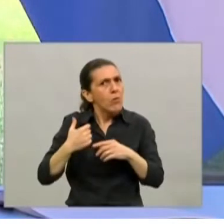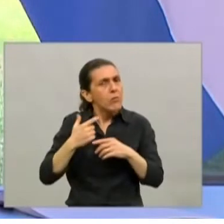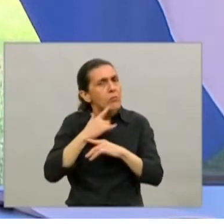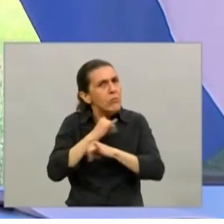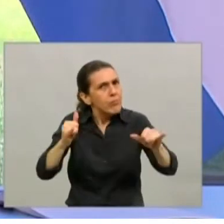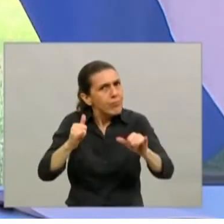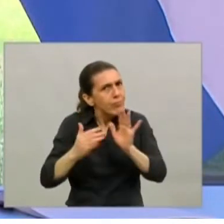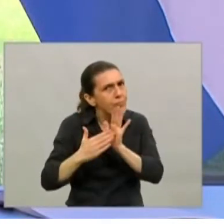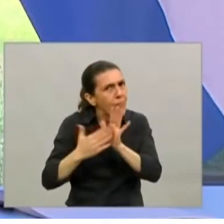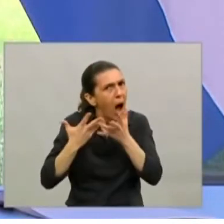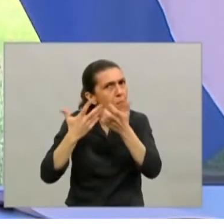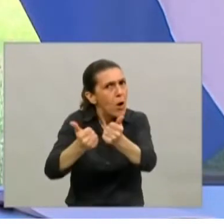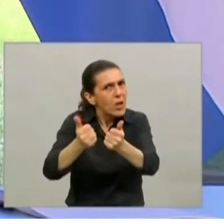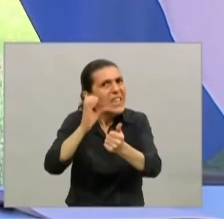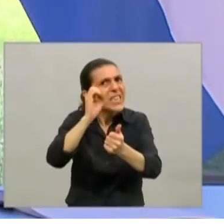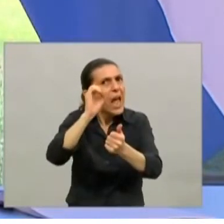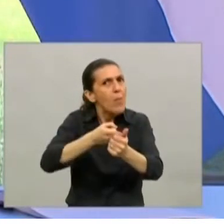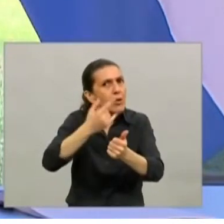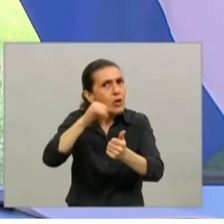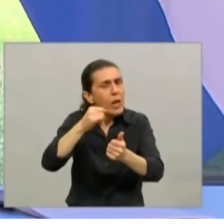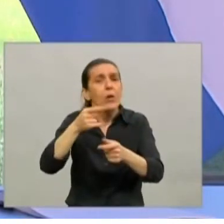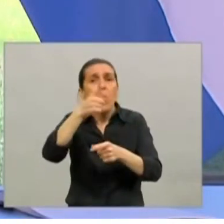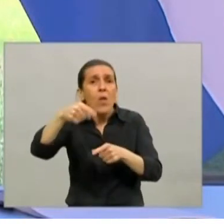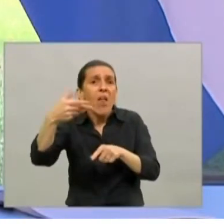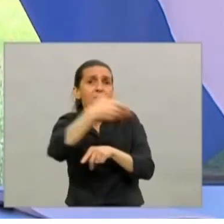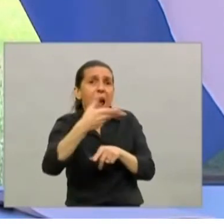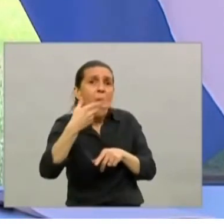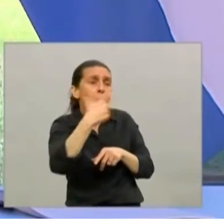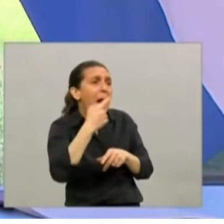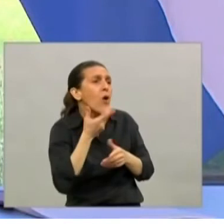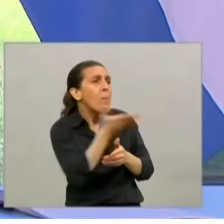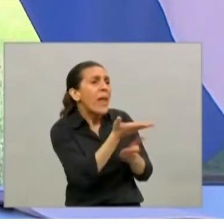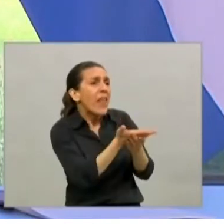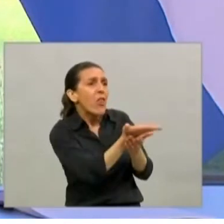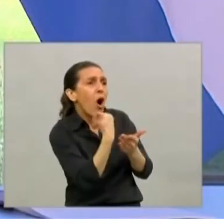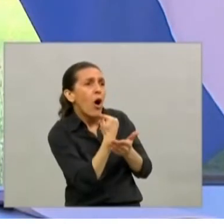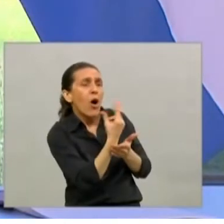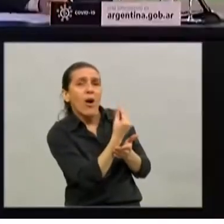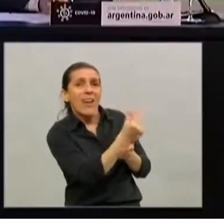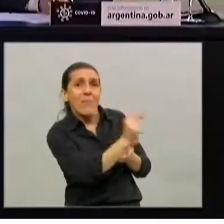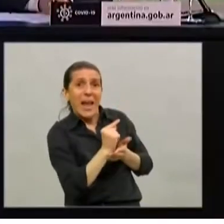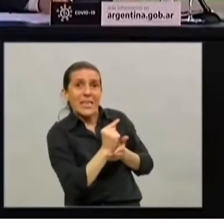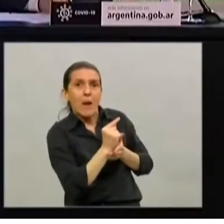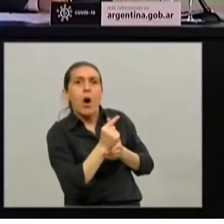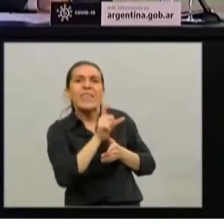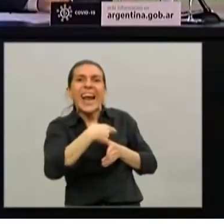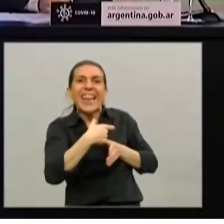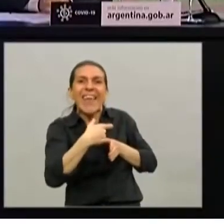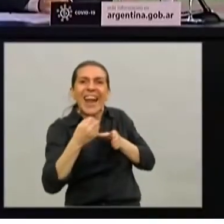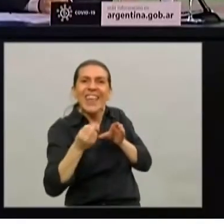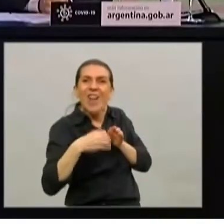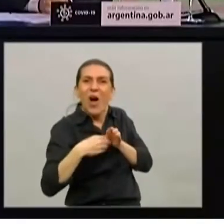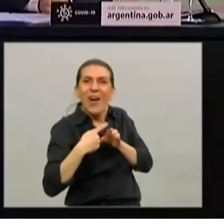es solo pedirlo al banco y el banco se los va a otorgar acreditándolo en sus tarjetas de crédito. Que sé